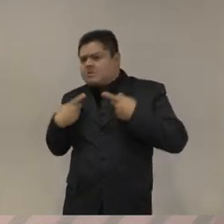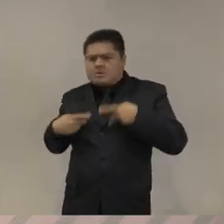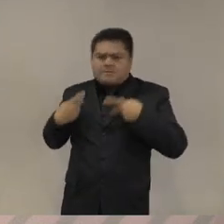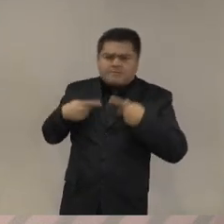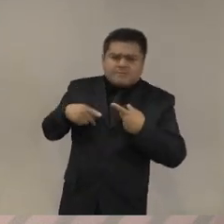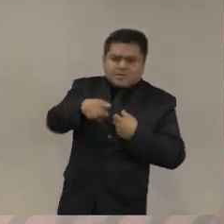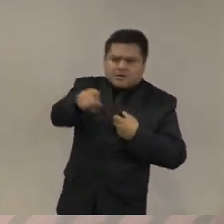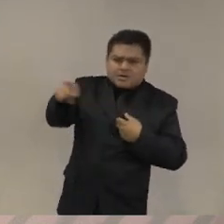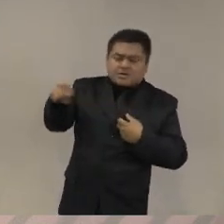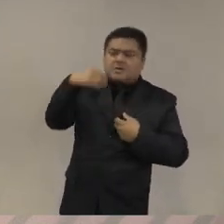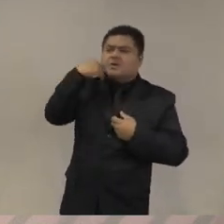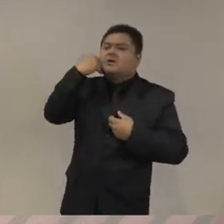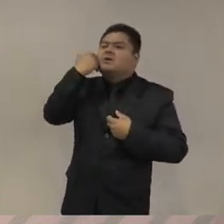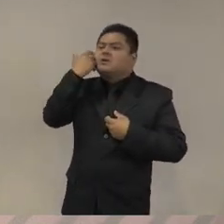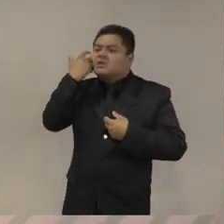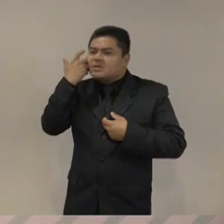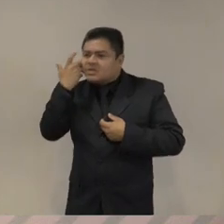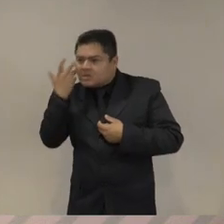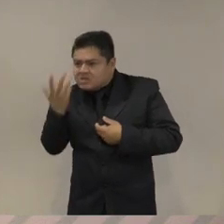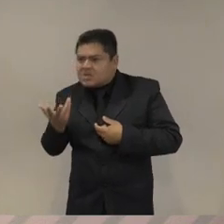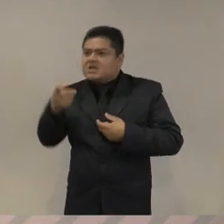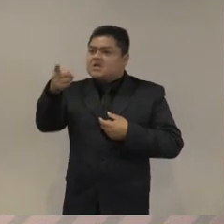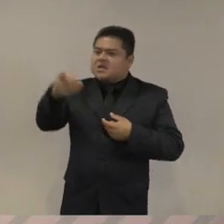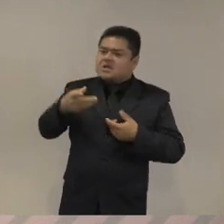construcción de un paradigma democrático de seguridad